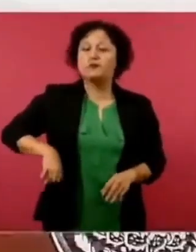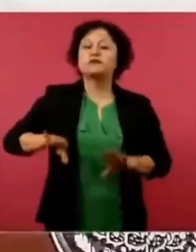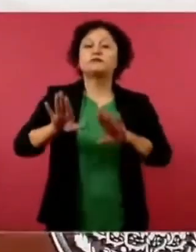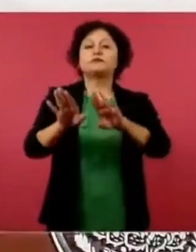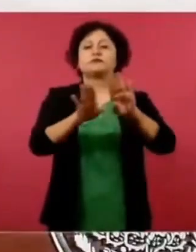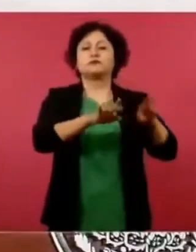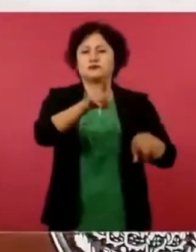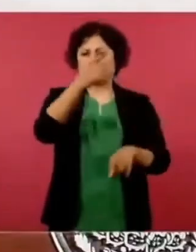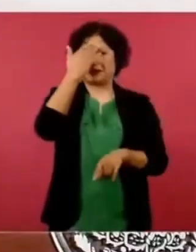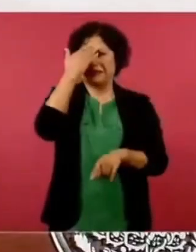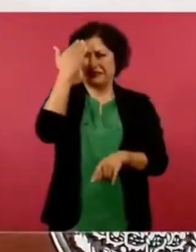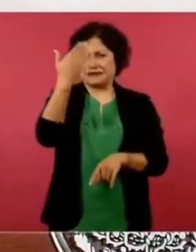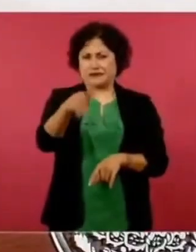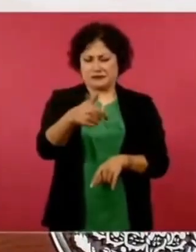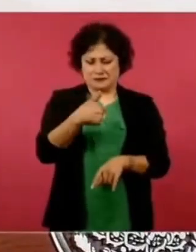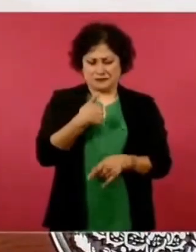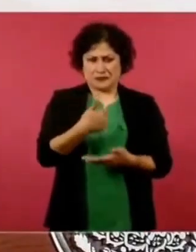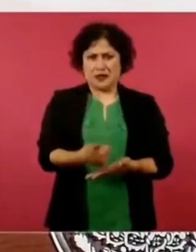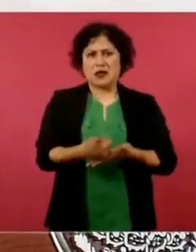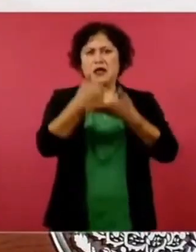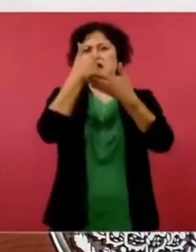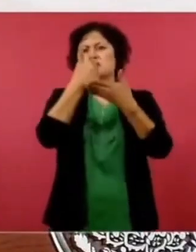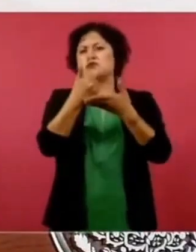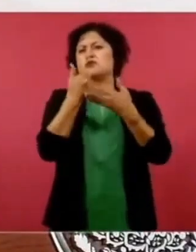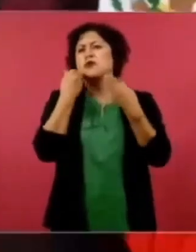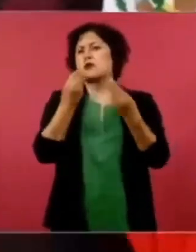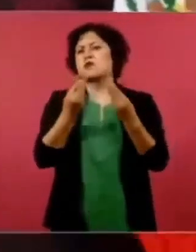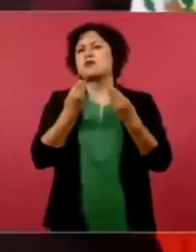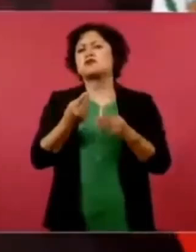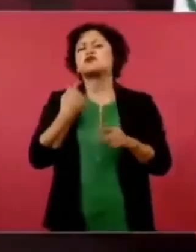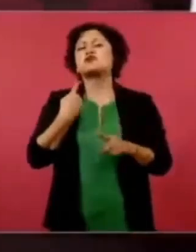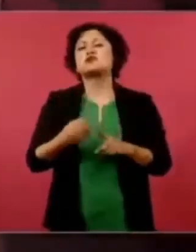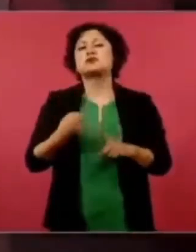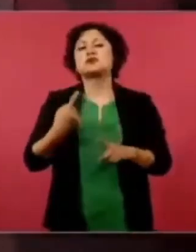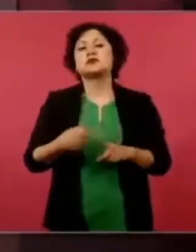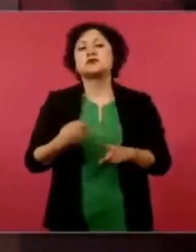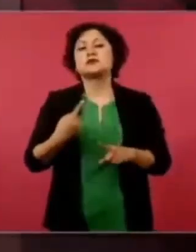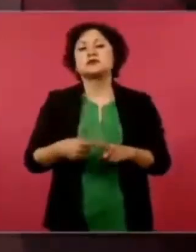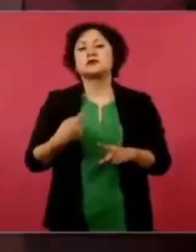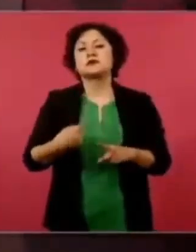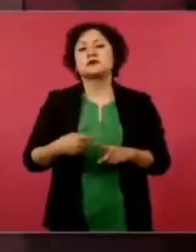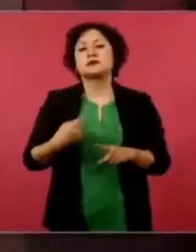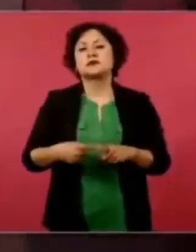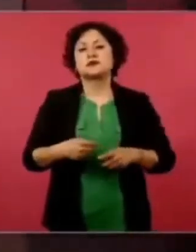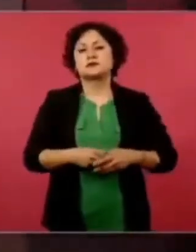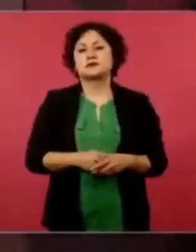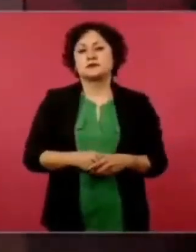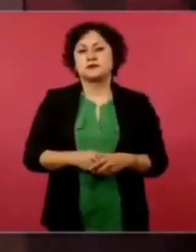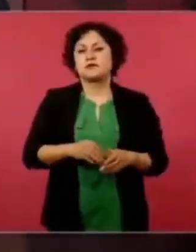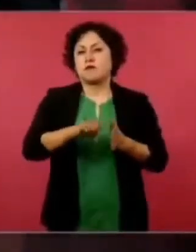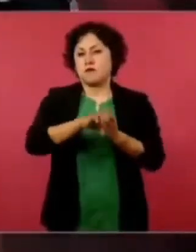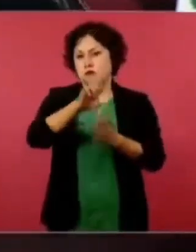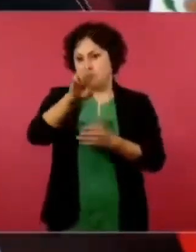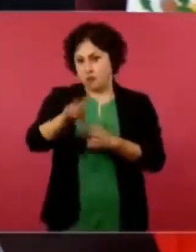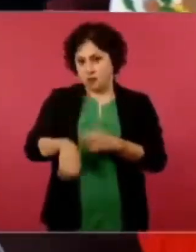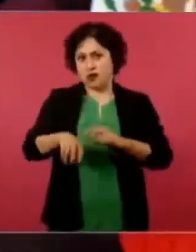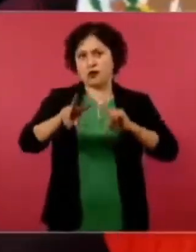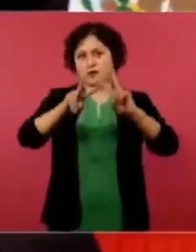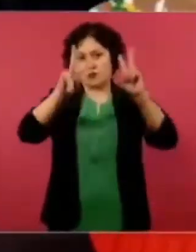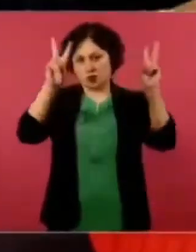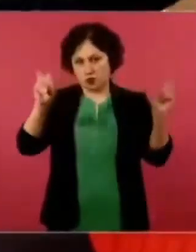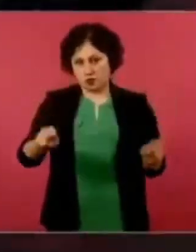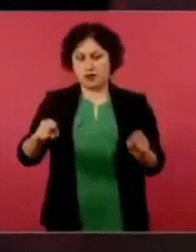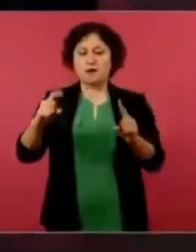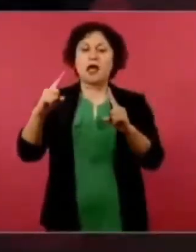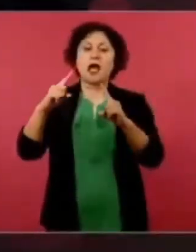¿Qué me ayuda más en cuanto a las iglesias? Pues hay